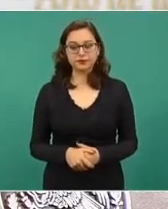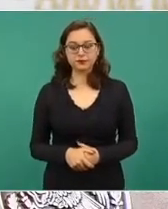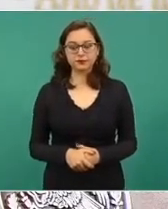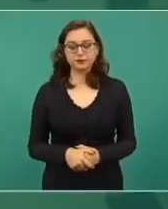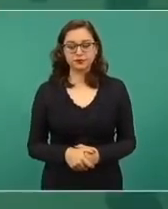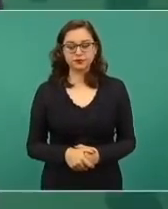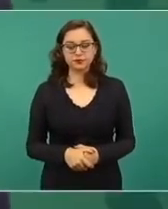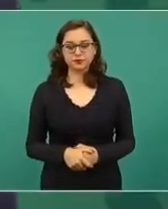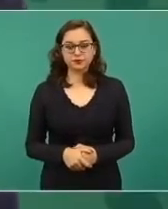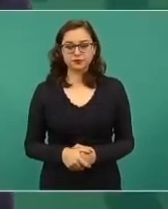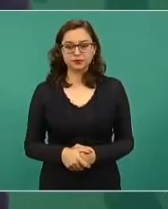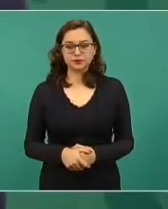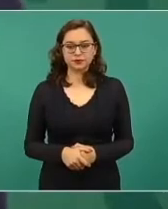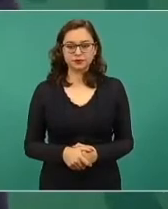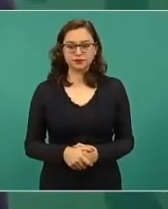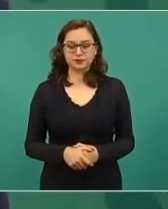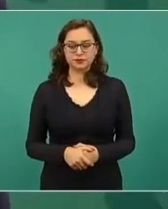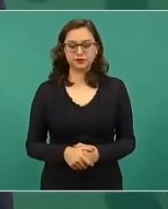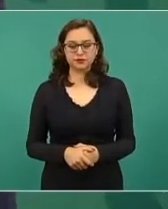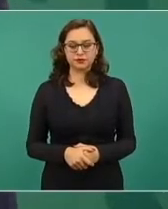tenemos que